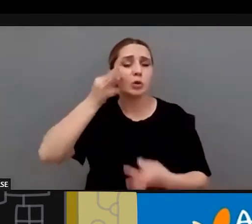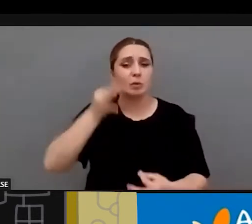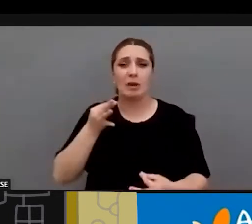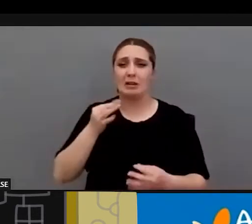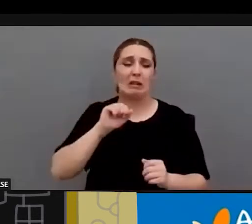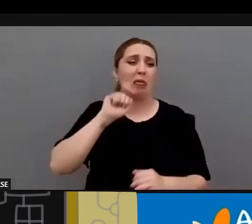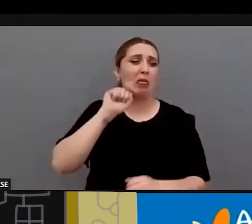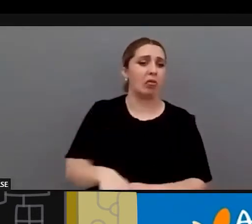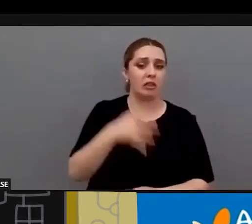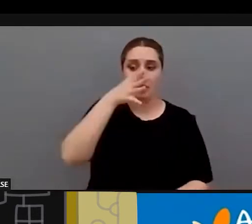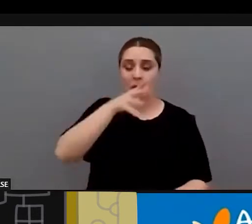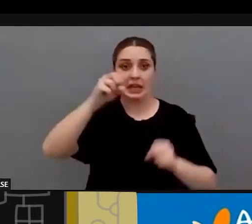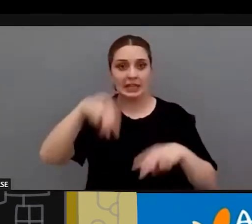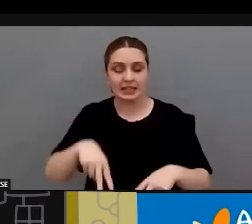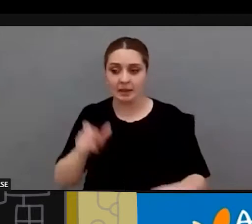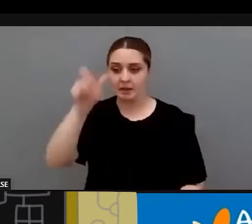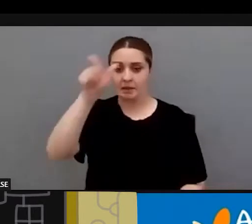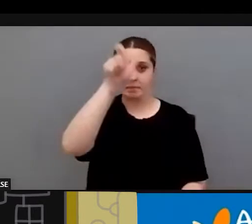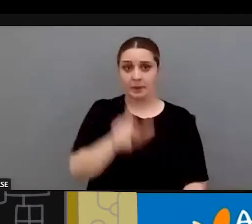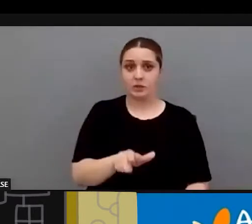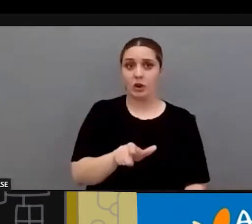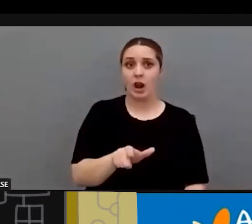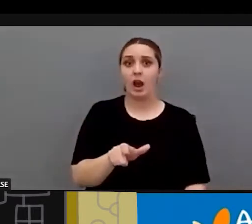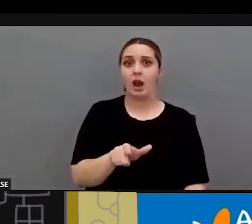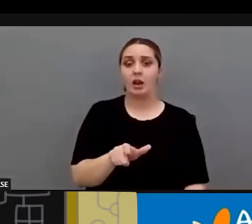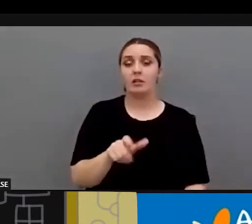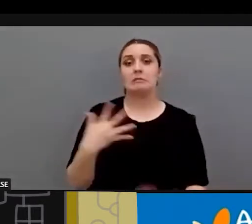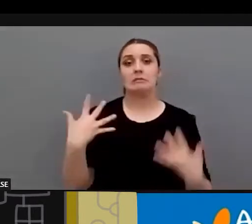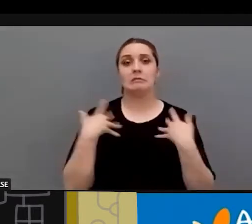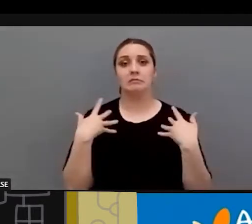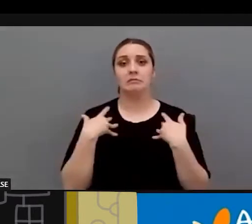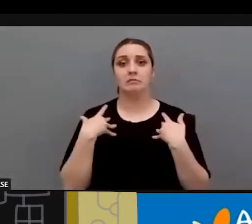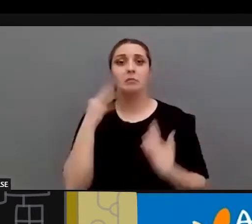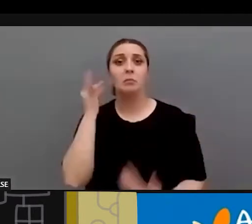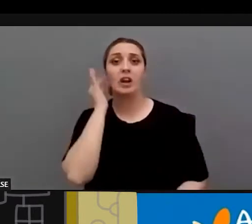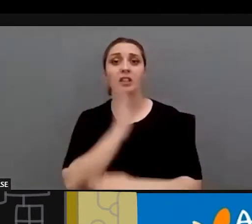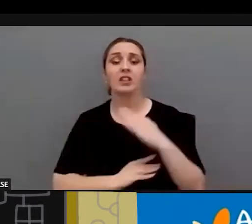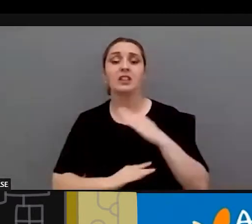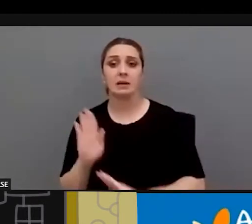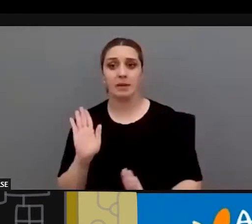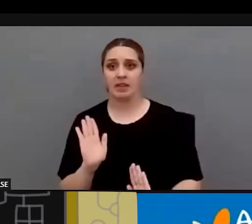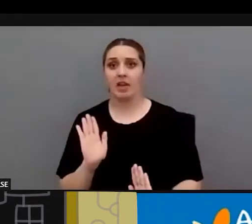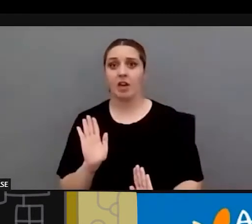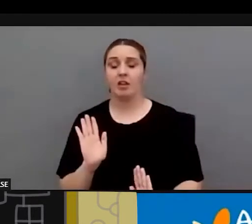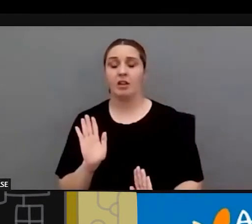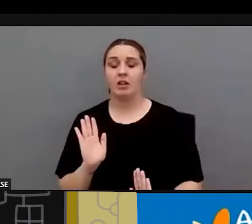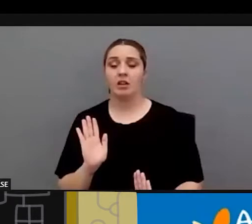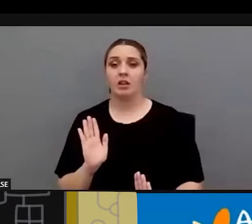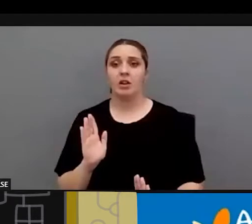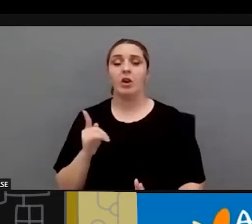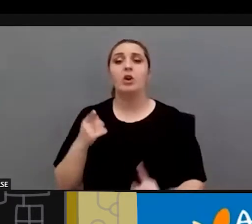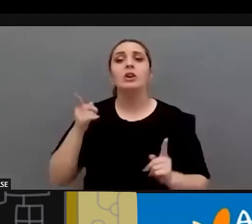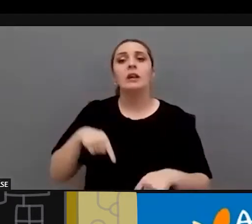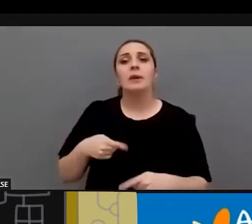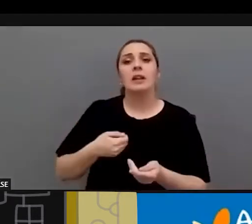denuncia donde el sujeto pasivo ha sido una mujer con discapacidad. Luego, la jurisprudencia, José Manuel,